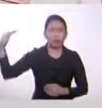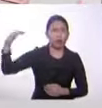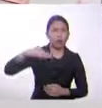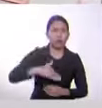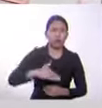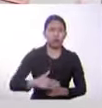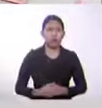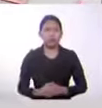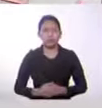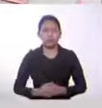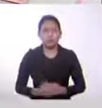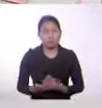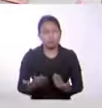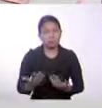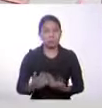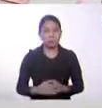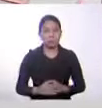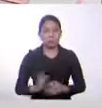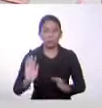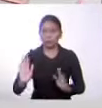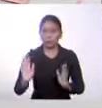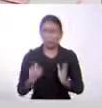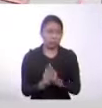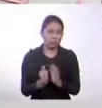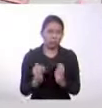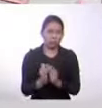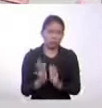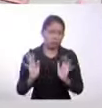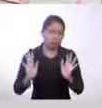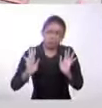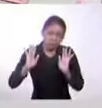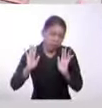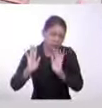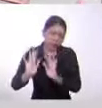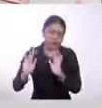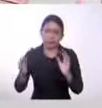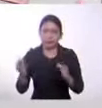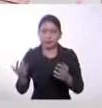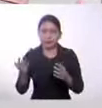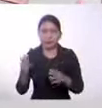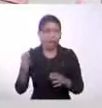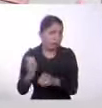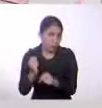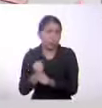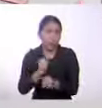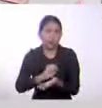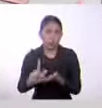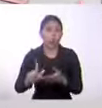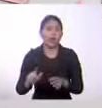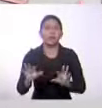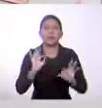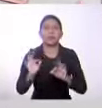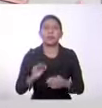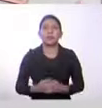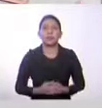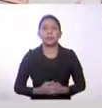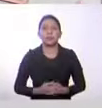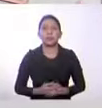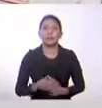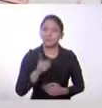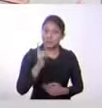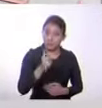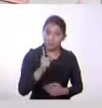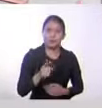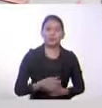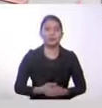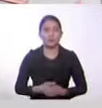o niños que por alguna condición especial, de repente sufren alguna situación de abuso en las escuelas, ¿verdad? Totalmente. De hecho, ya que menciona